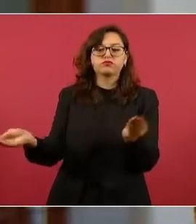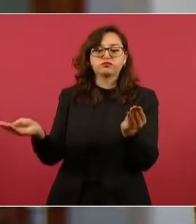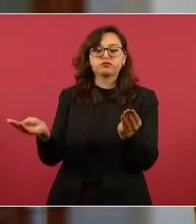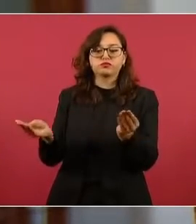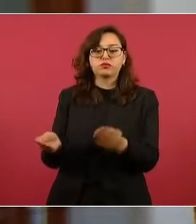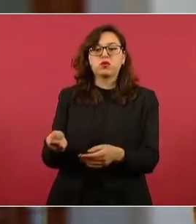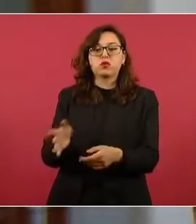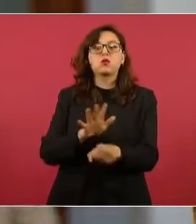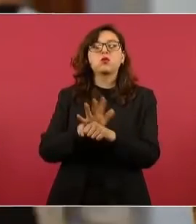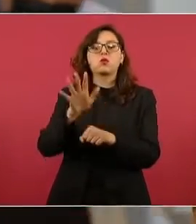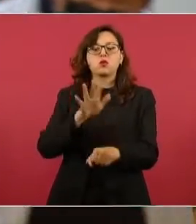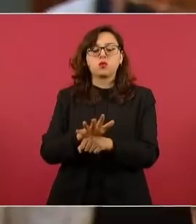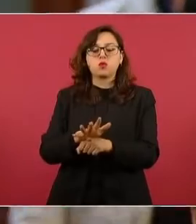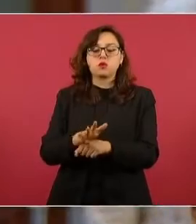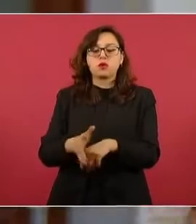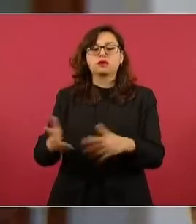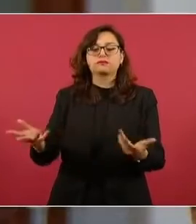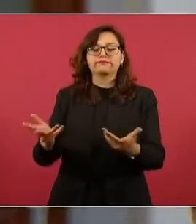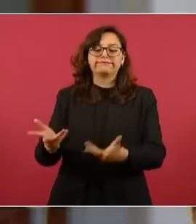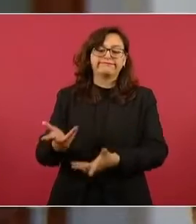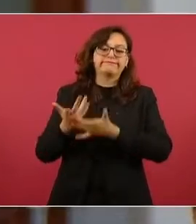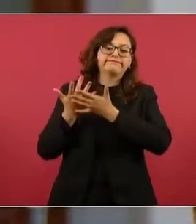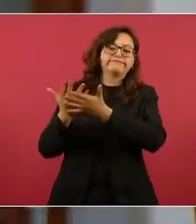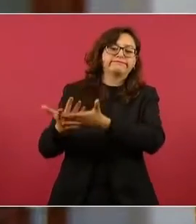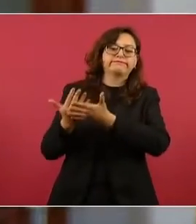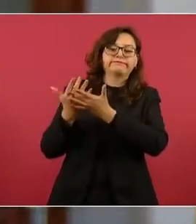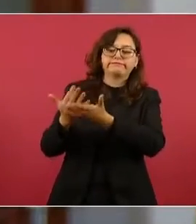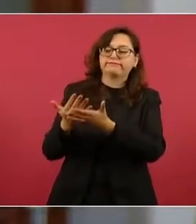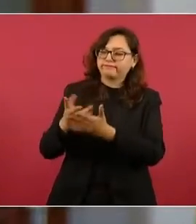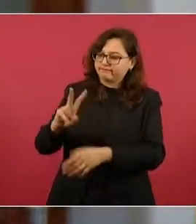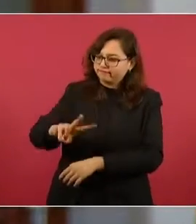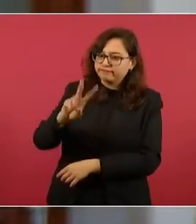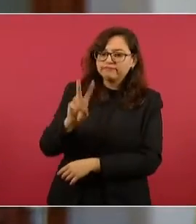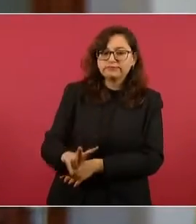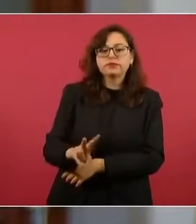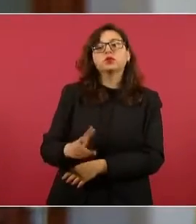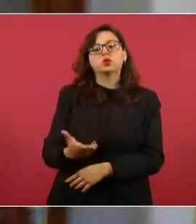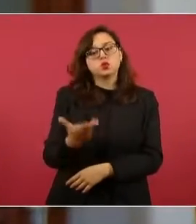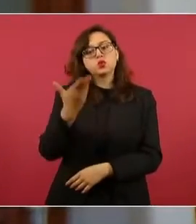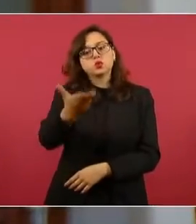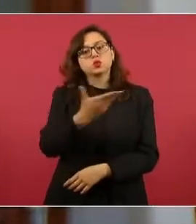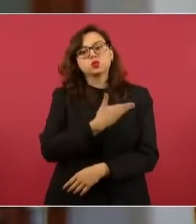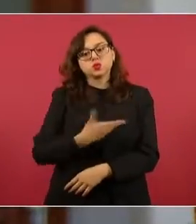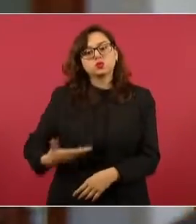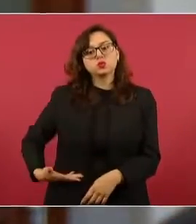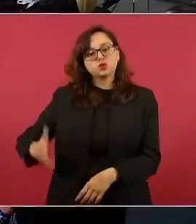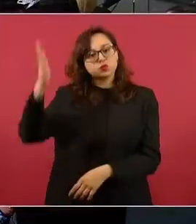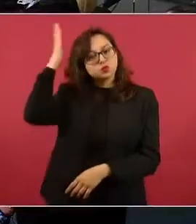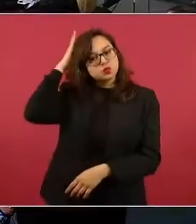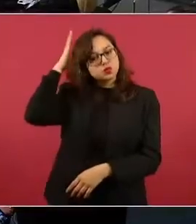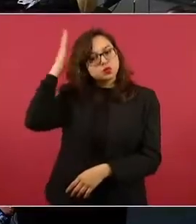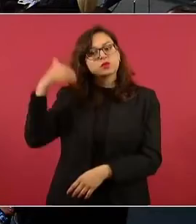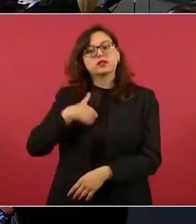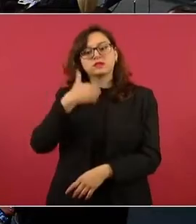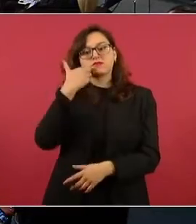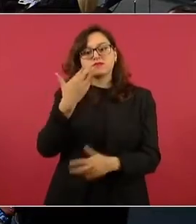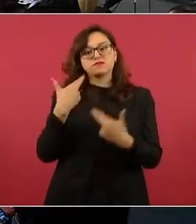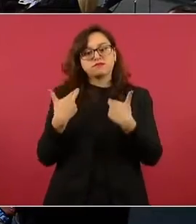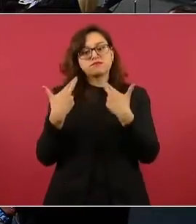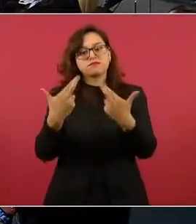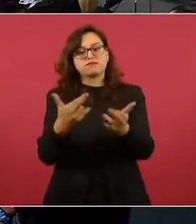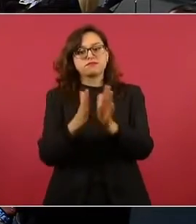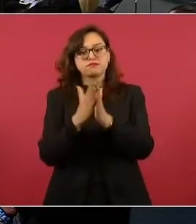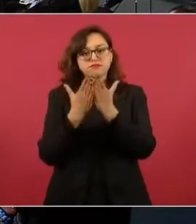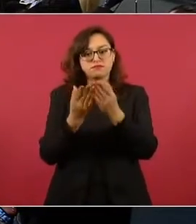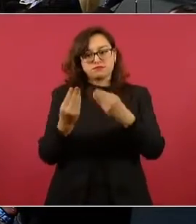Se llama La esperanza definitiva, el cual usted encabeza. Es un ejemplar bastante interesante. Y si usted me lo permite, quiero obsequiárselo antes